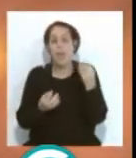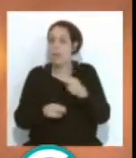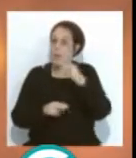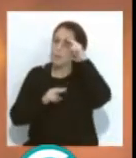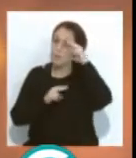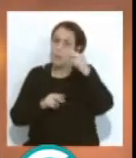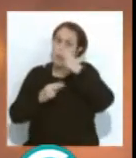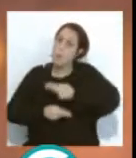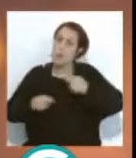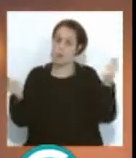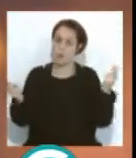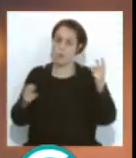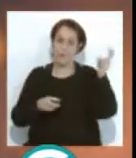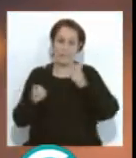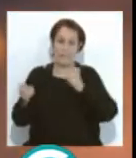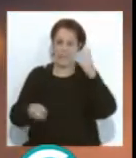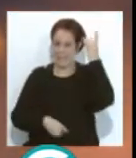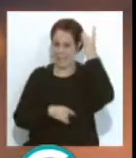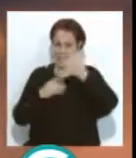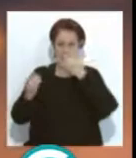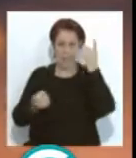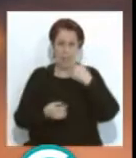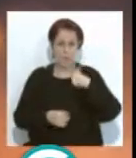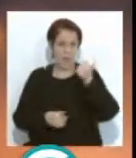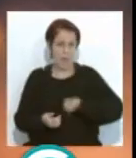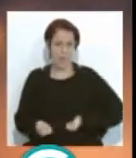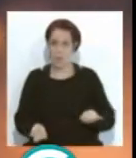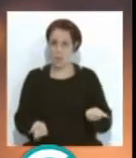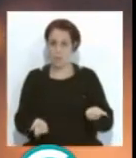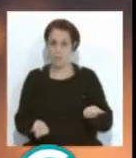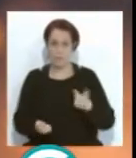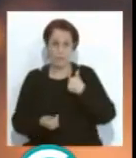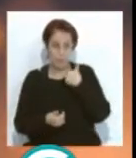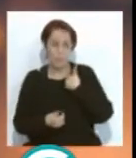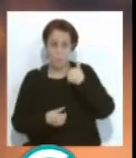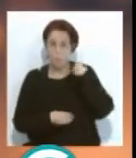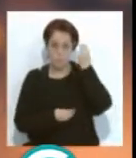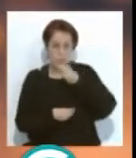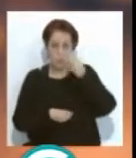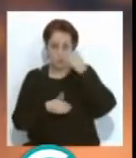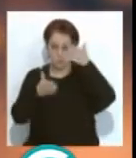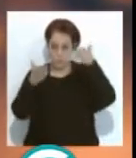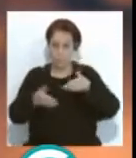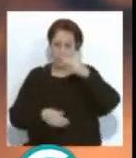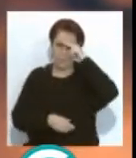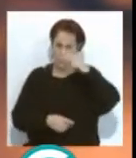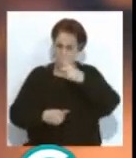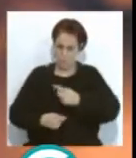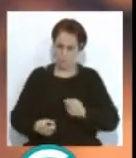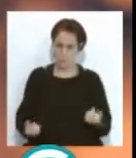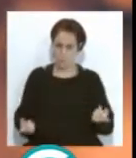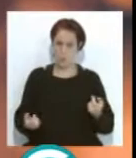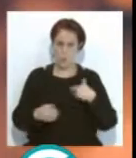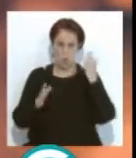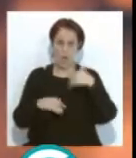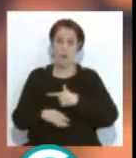al público, no puede venir con cualquier cosa, que también considero faltas de respeto, y he visto grandes faltas de respeto por parte de